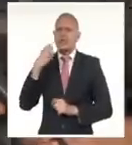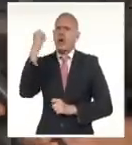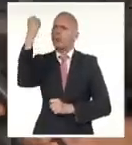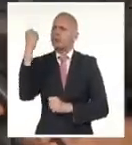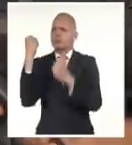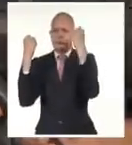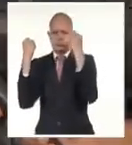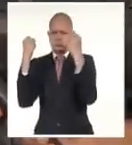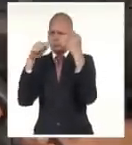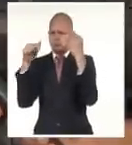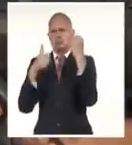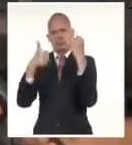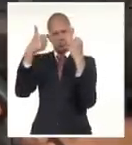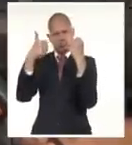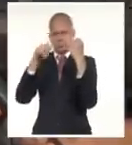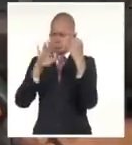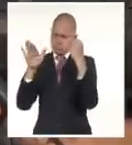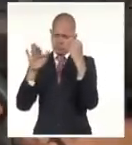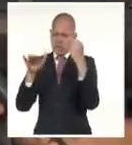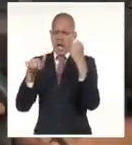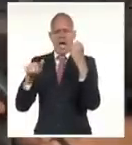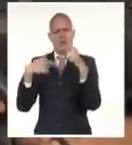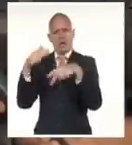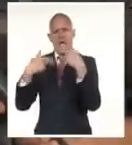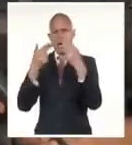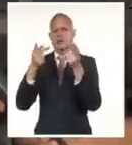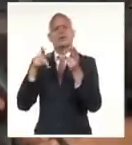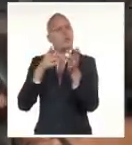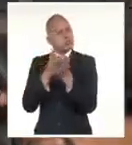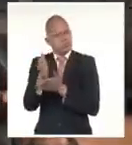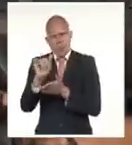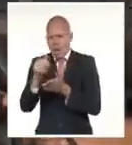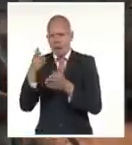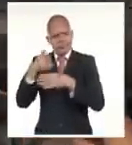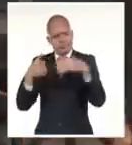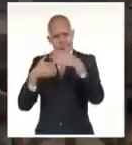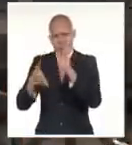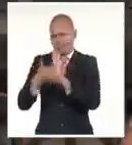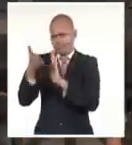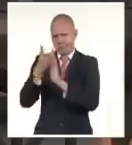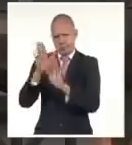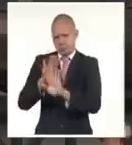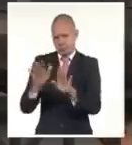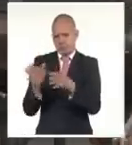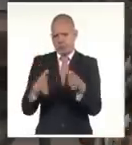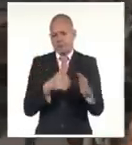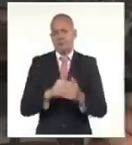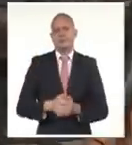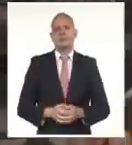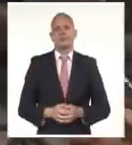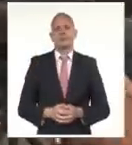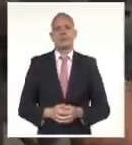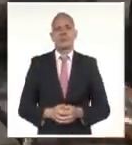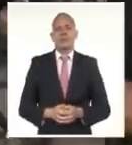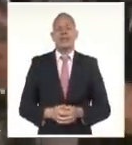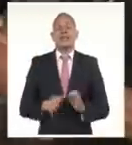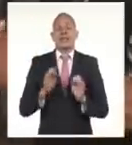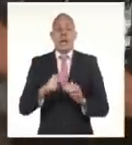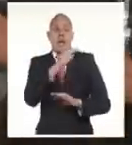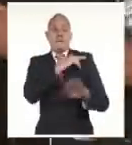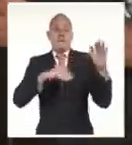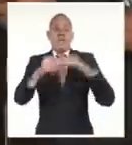se pretende con la fuerza de Blas Roca en poco tiempo su recuperación total. El ministro nos comentaba que no es solo